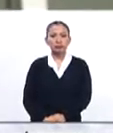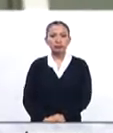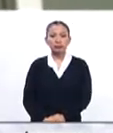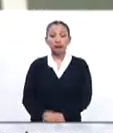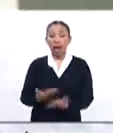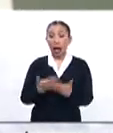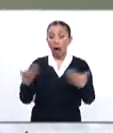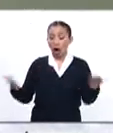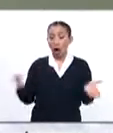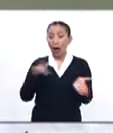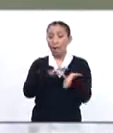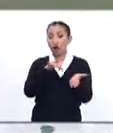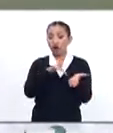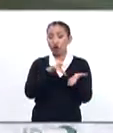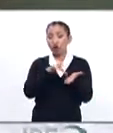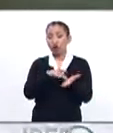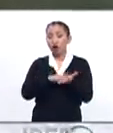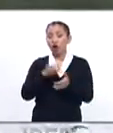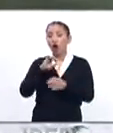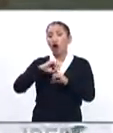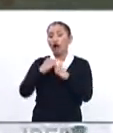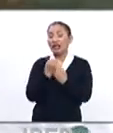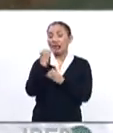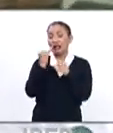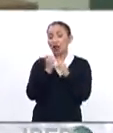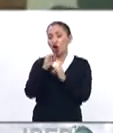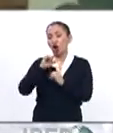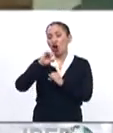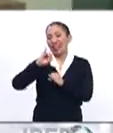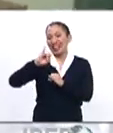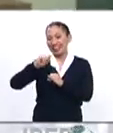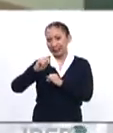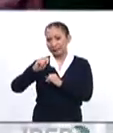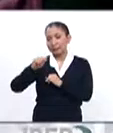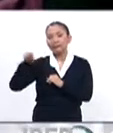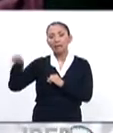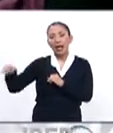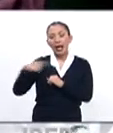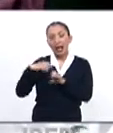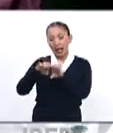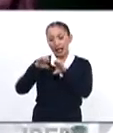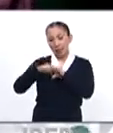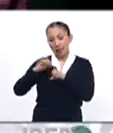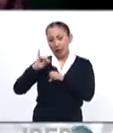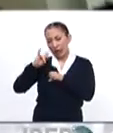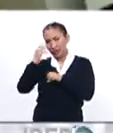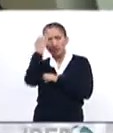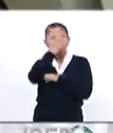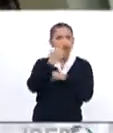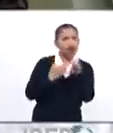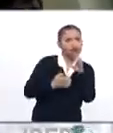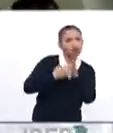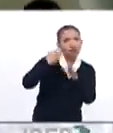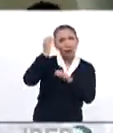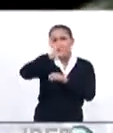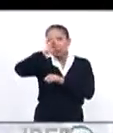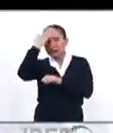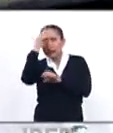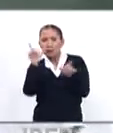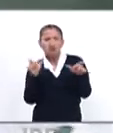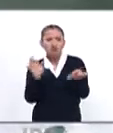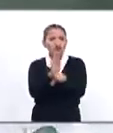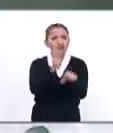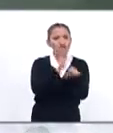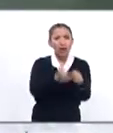Hoy, con el apoyo de la Organización Internacional del Trabajo, la OIT, equipos de ingenieros estructurales y expertos en